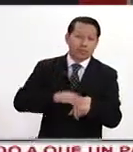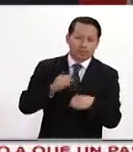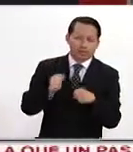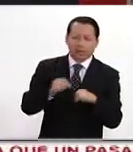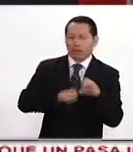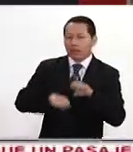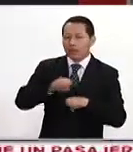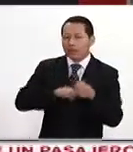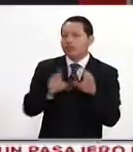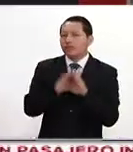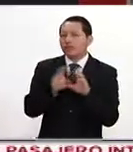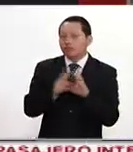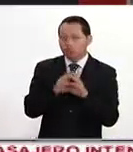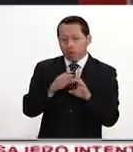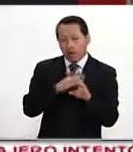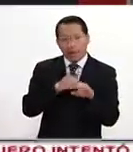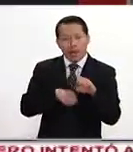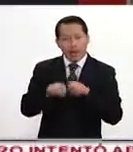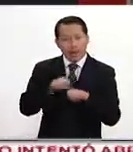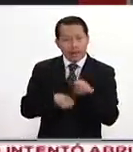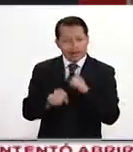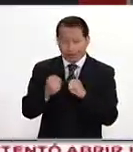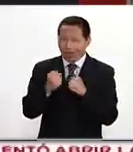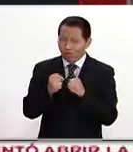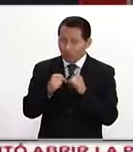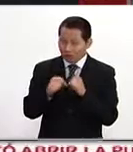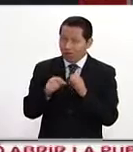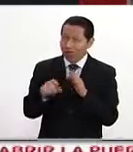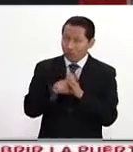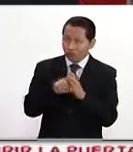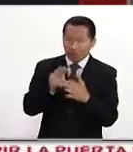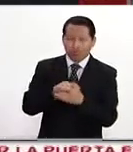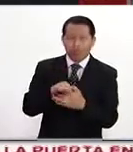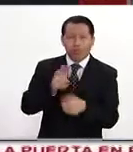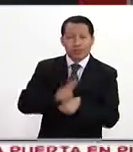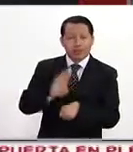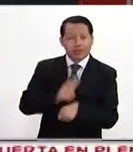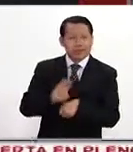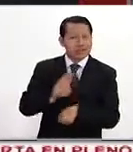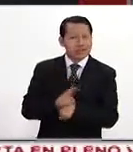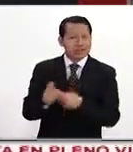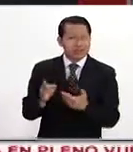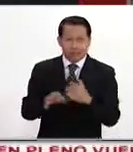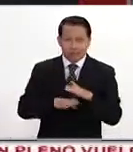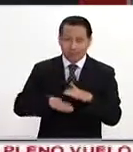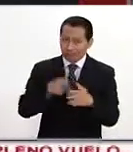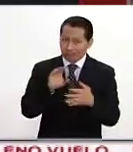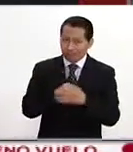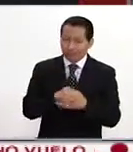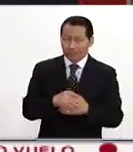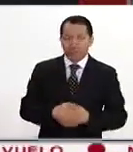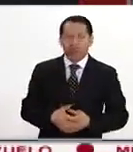que por cierto es una empresa emblemática de Brasil, esta empresa petrolera Petrobras.